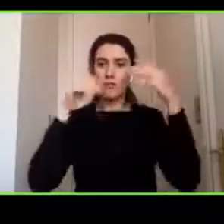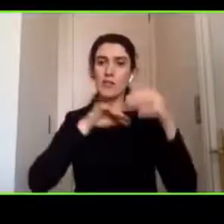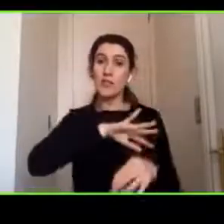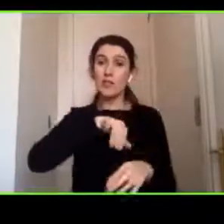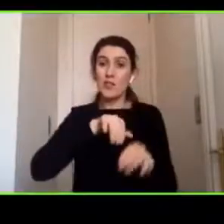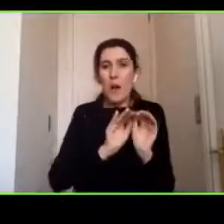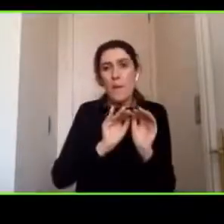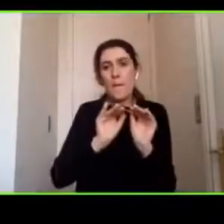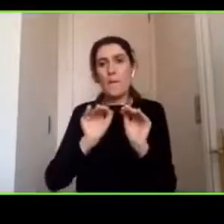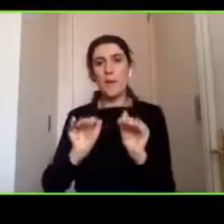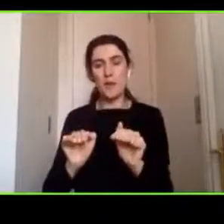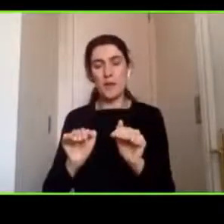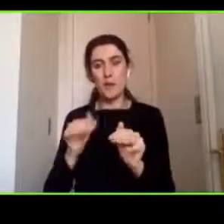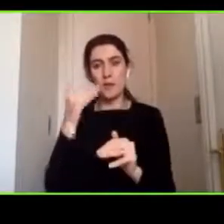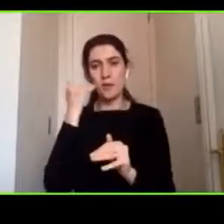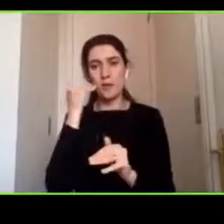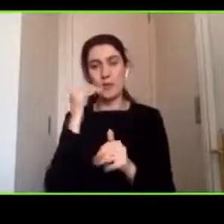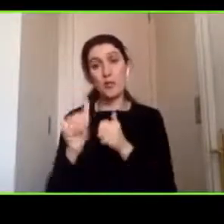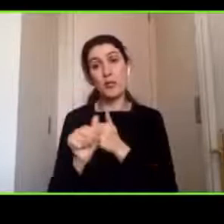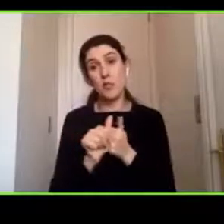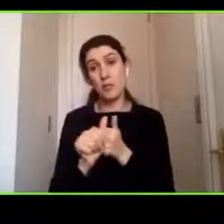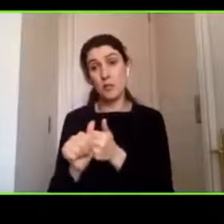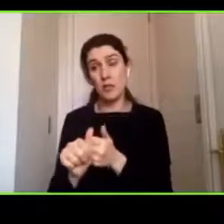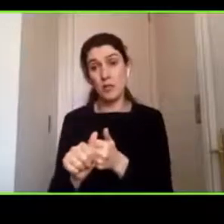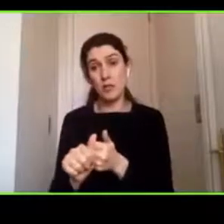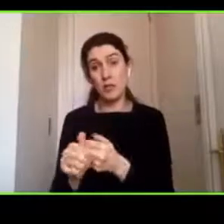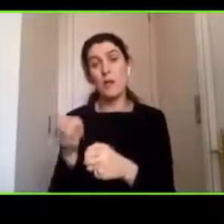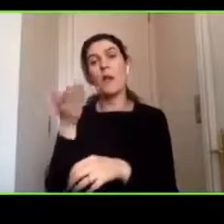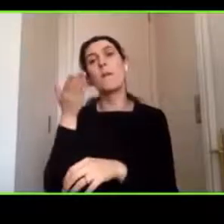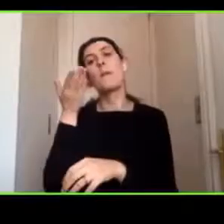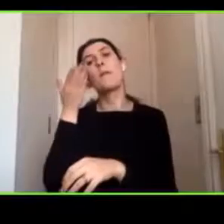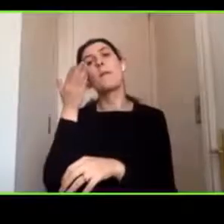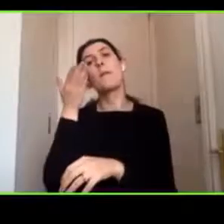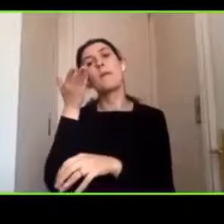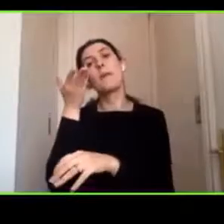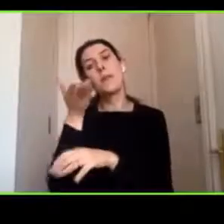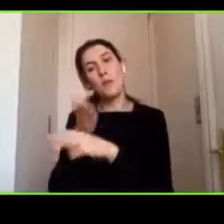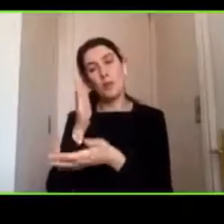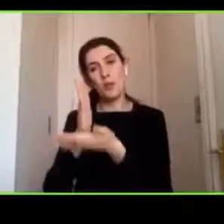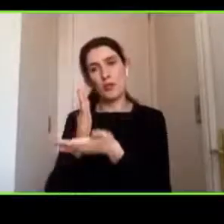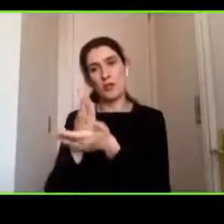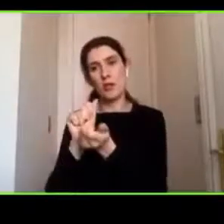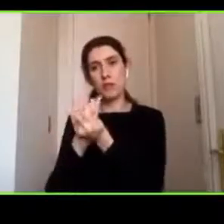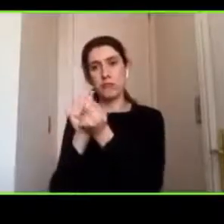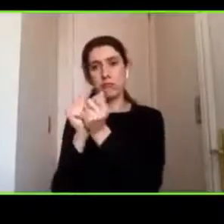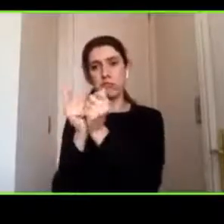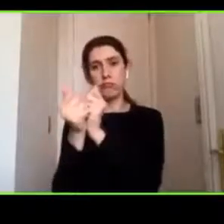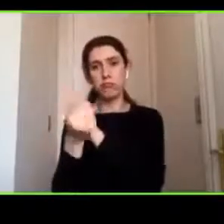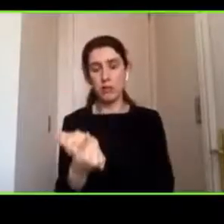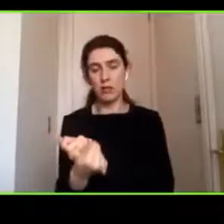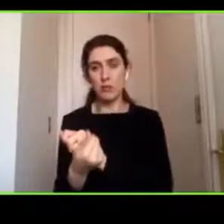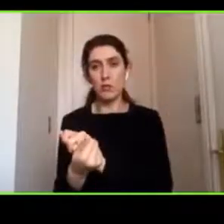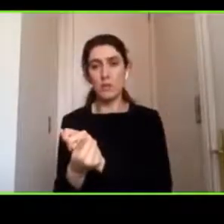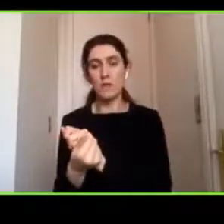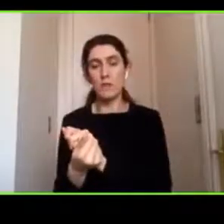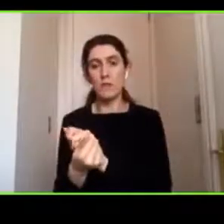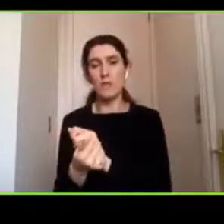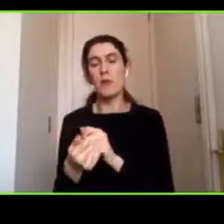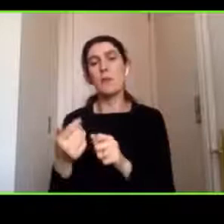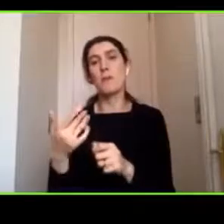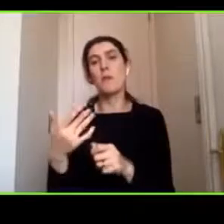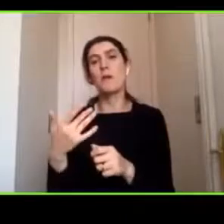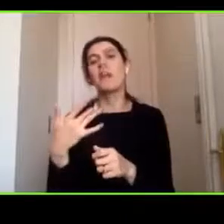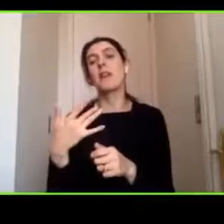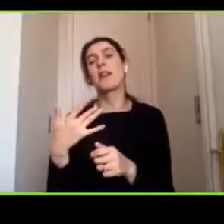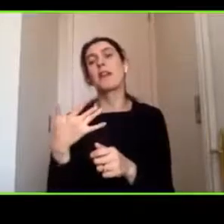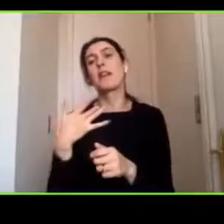niños en su seguimiento y solicitamos a los colegios adaptaciones para evitar las consecuencias